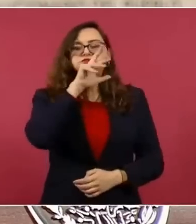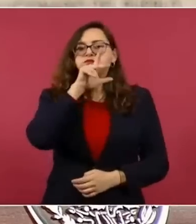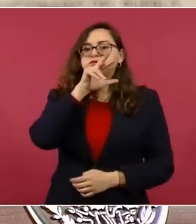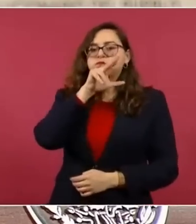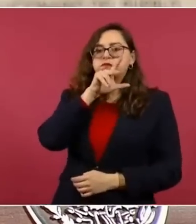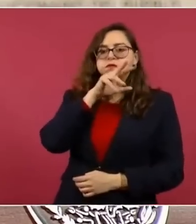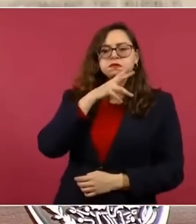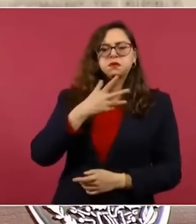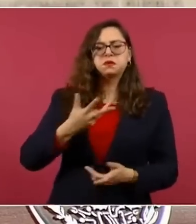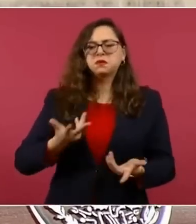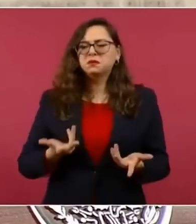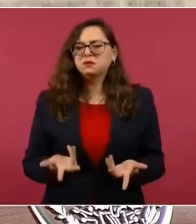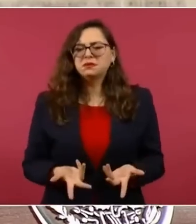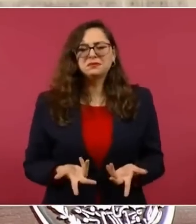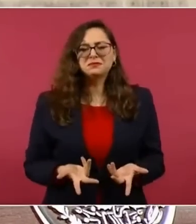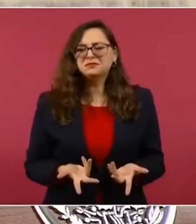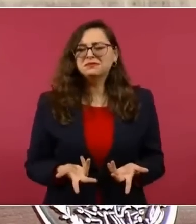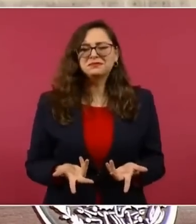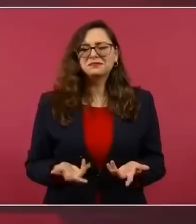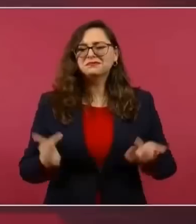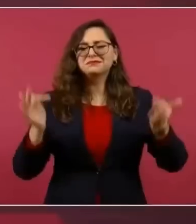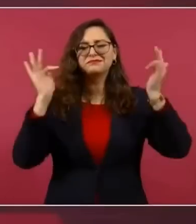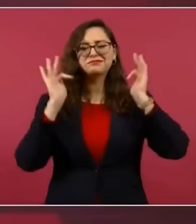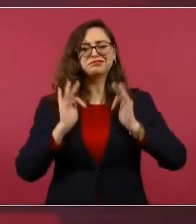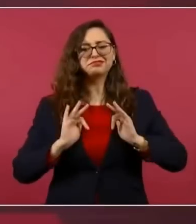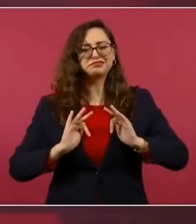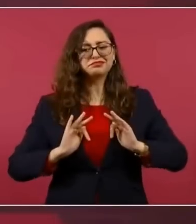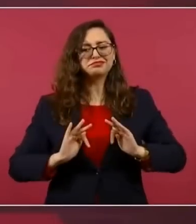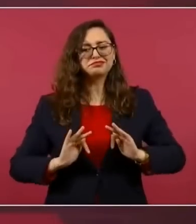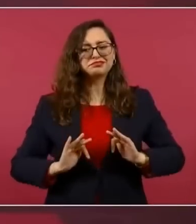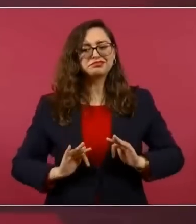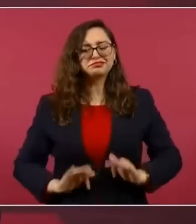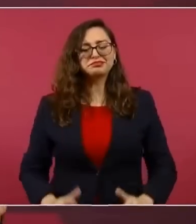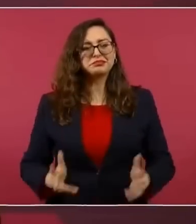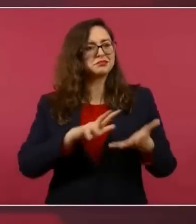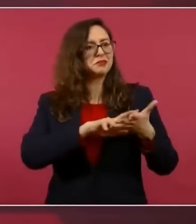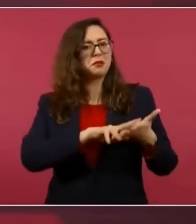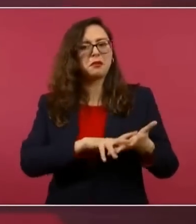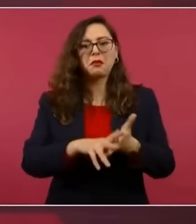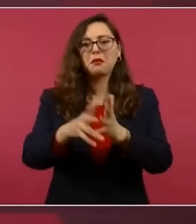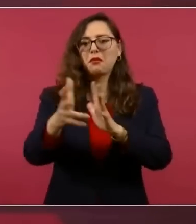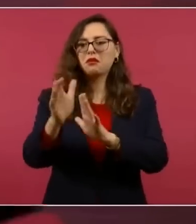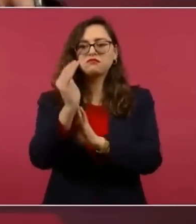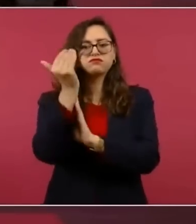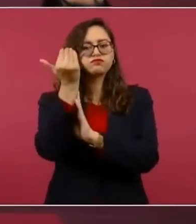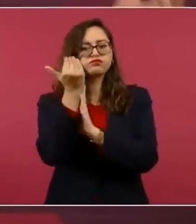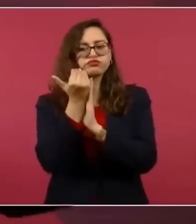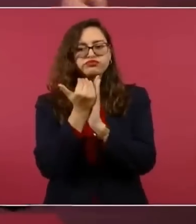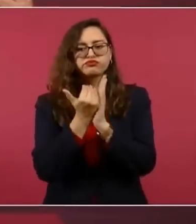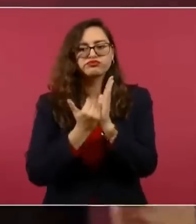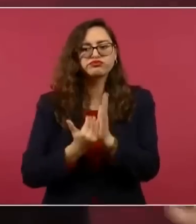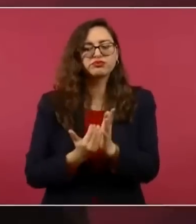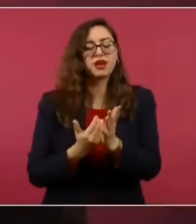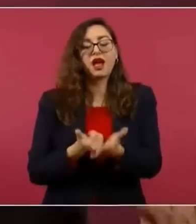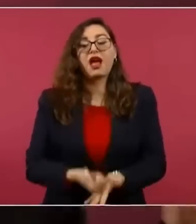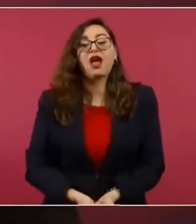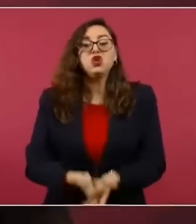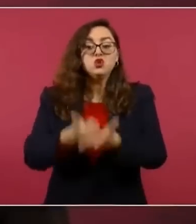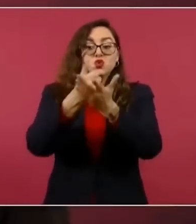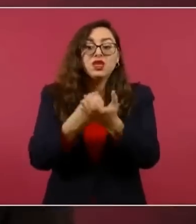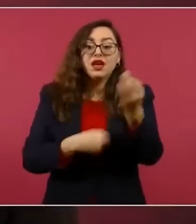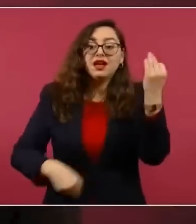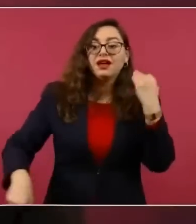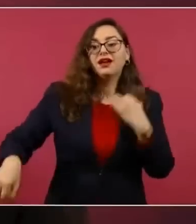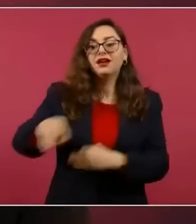sin temores, sin violencia. Y eso es en